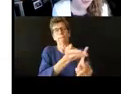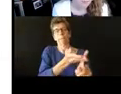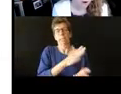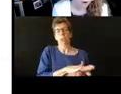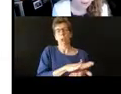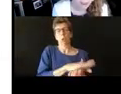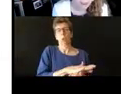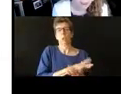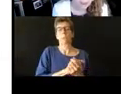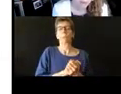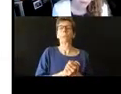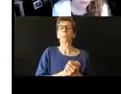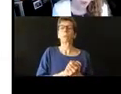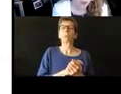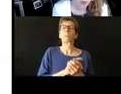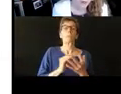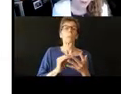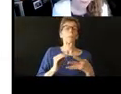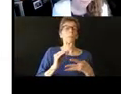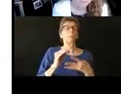averiguar las políticas